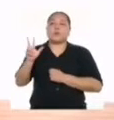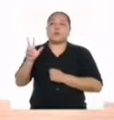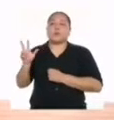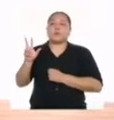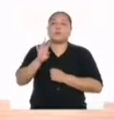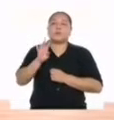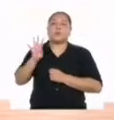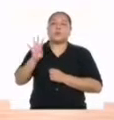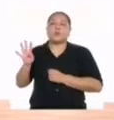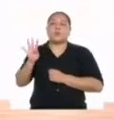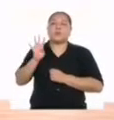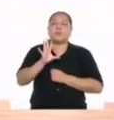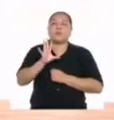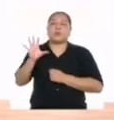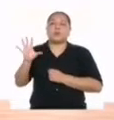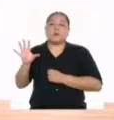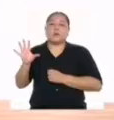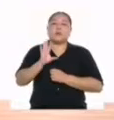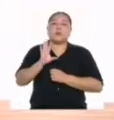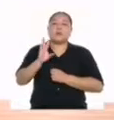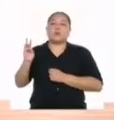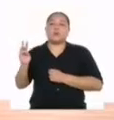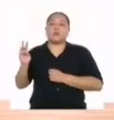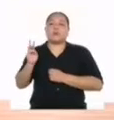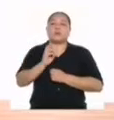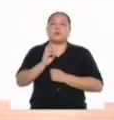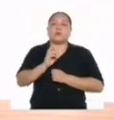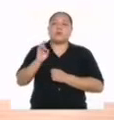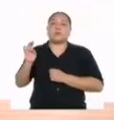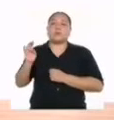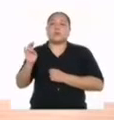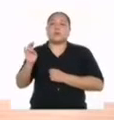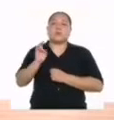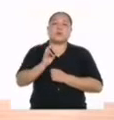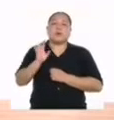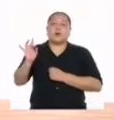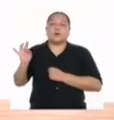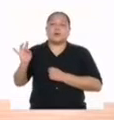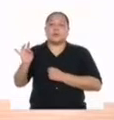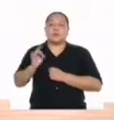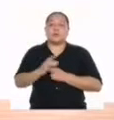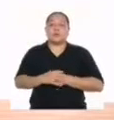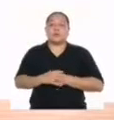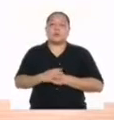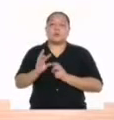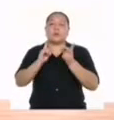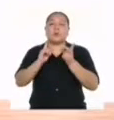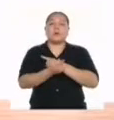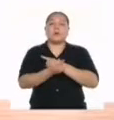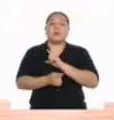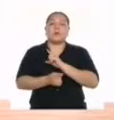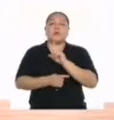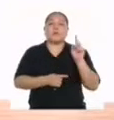tres, cuatro, cinco, seis, siete, ocho,